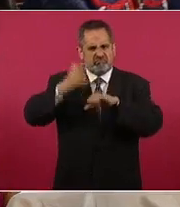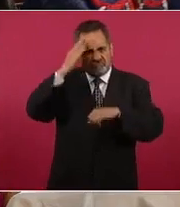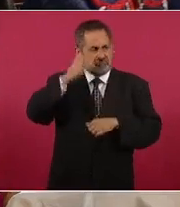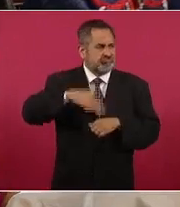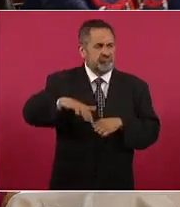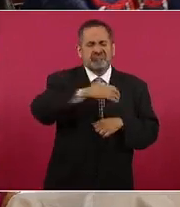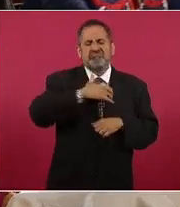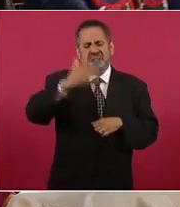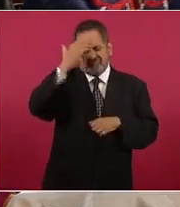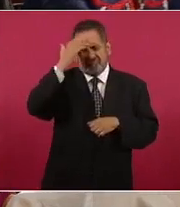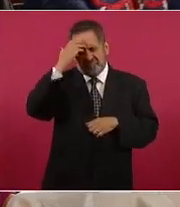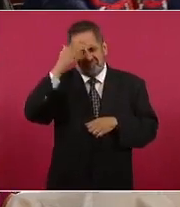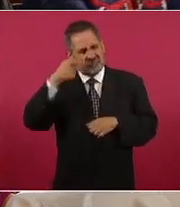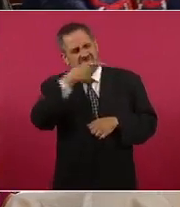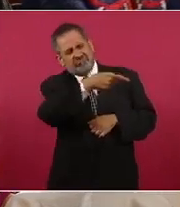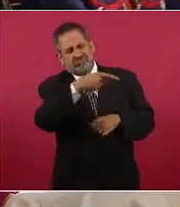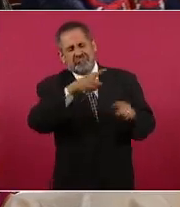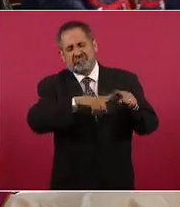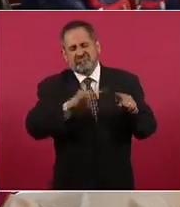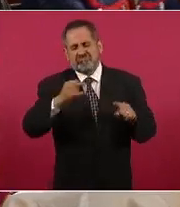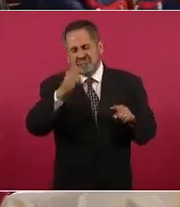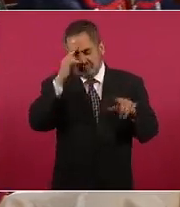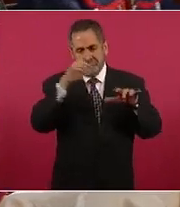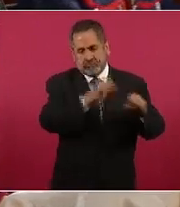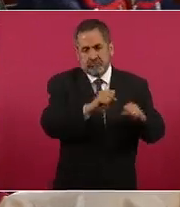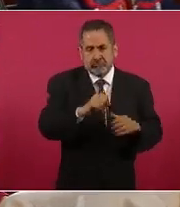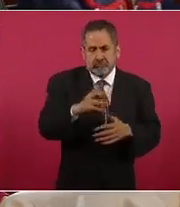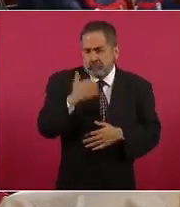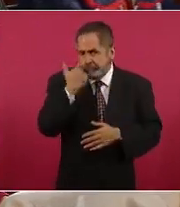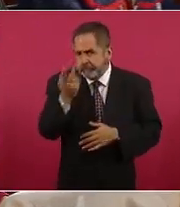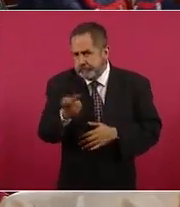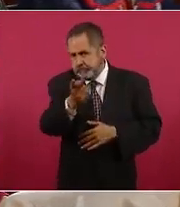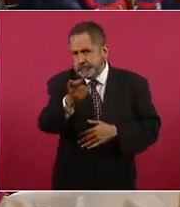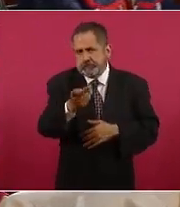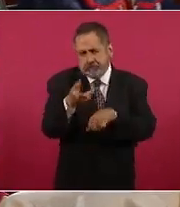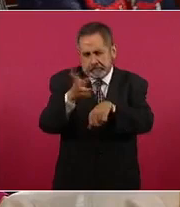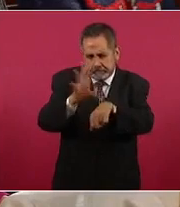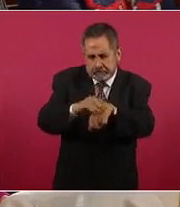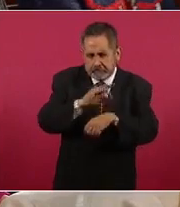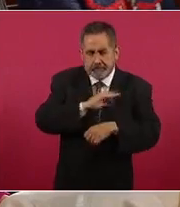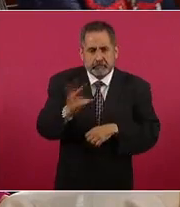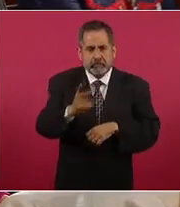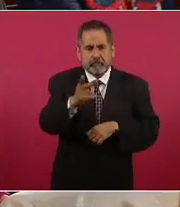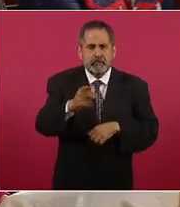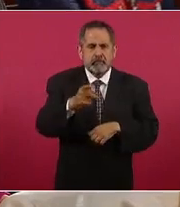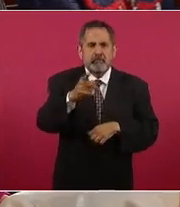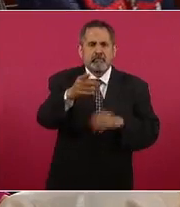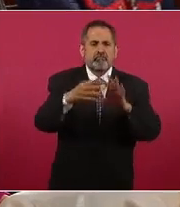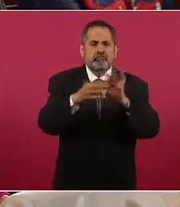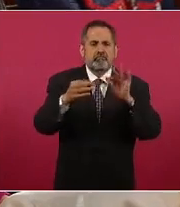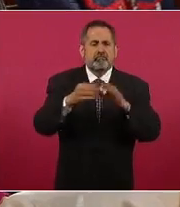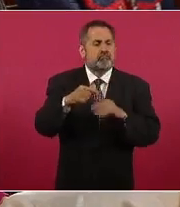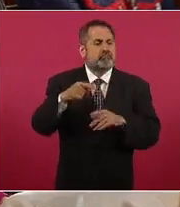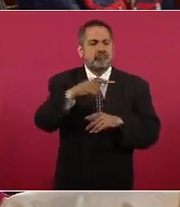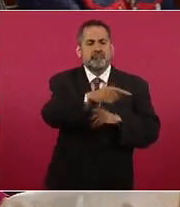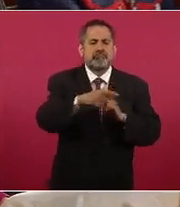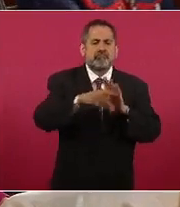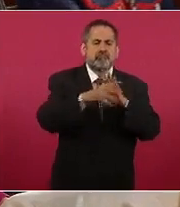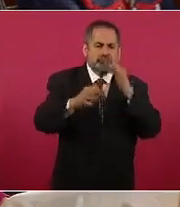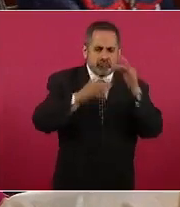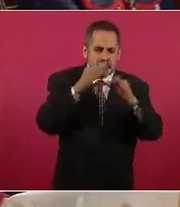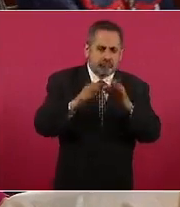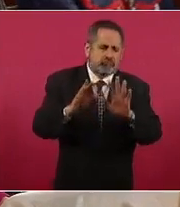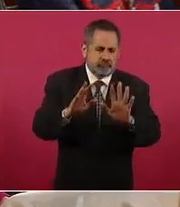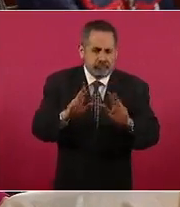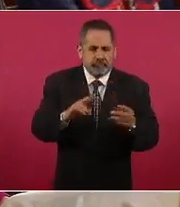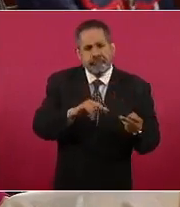conocido ahí en Tijuana y eso quería preguntarle si me permite usted puso un caso de un periodista le